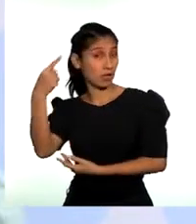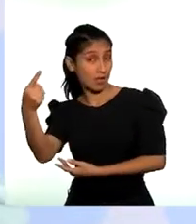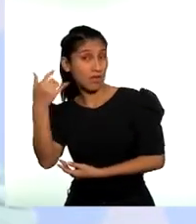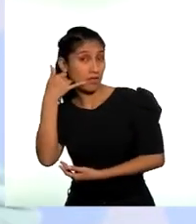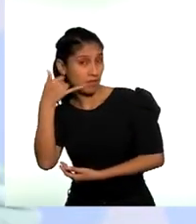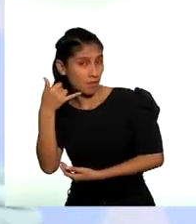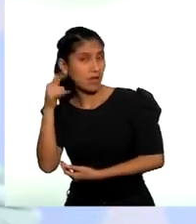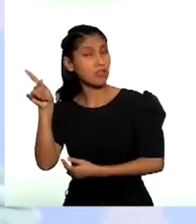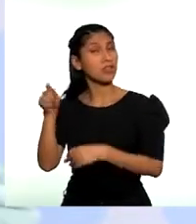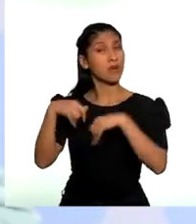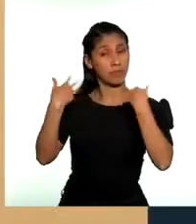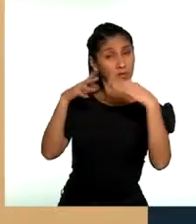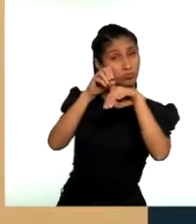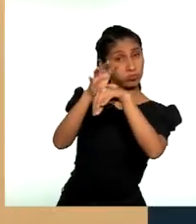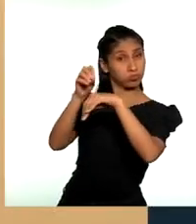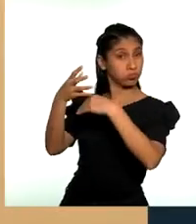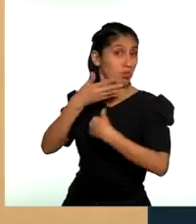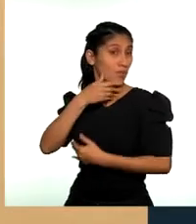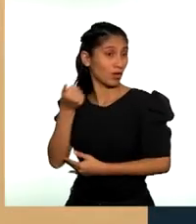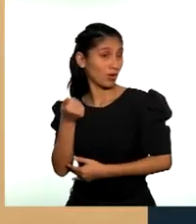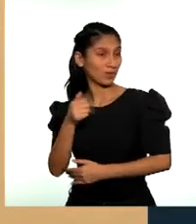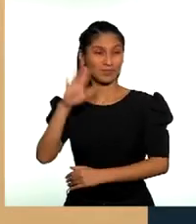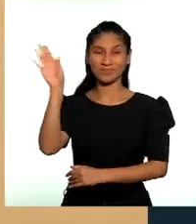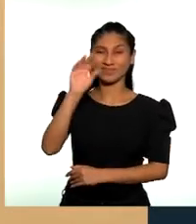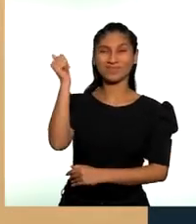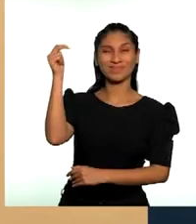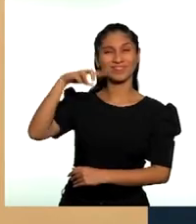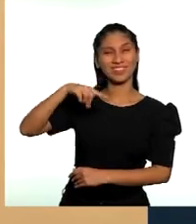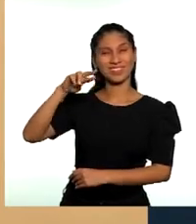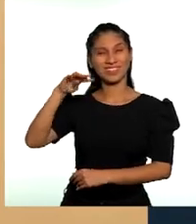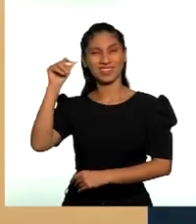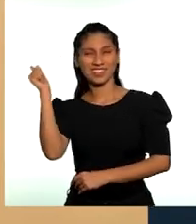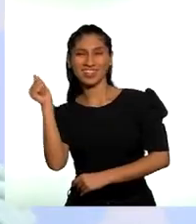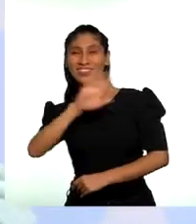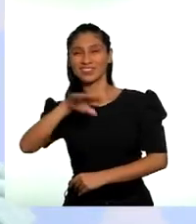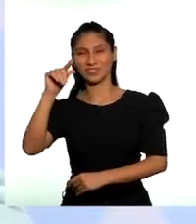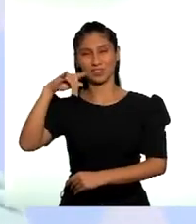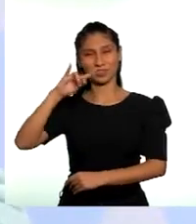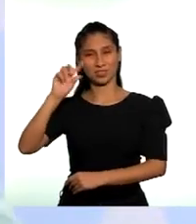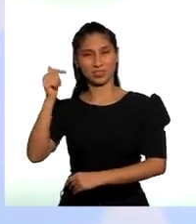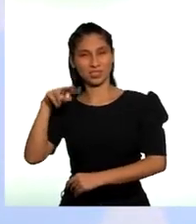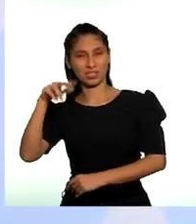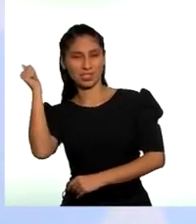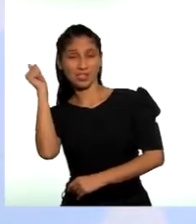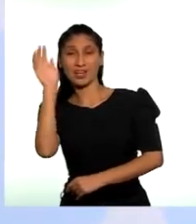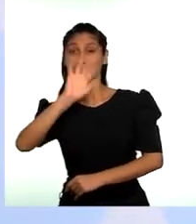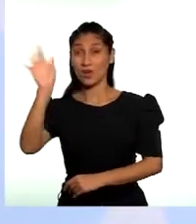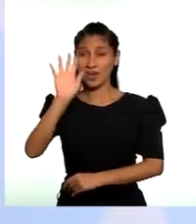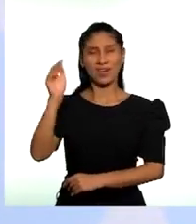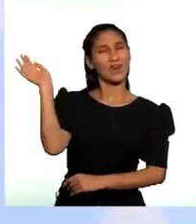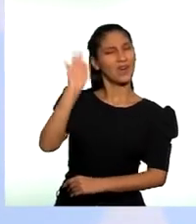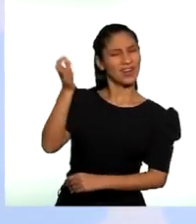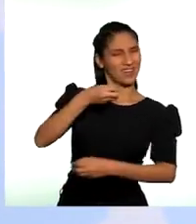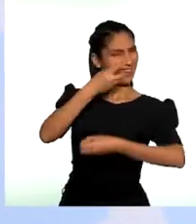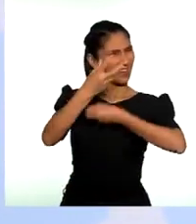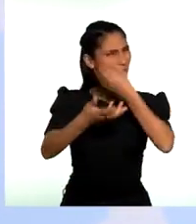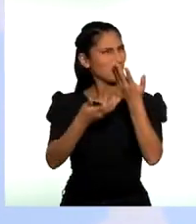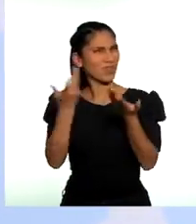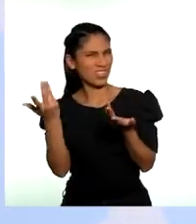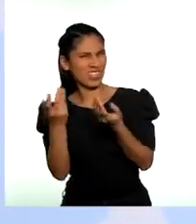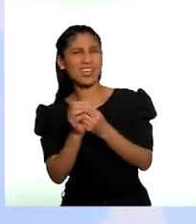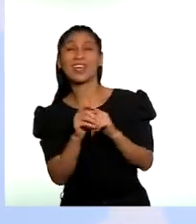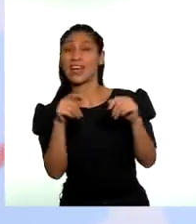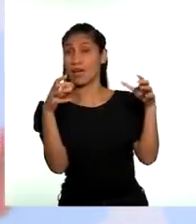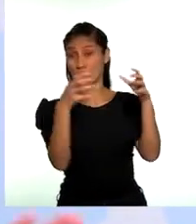orientar mejor. Andrea, Gugliana, hola. ¡Hola! Le cuento que hemos estado escuchando las